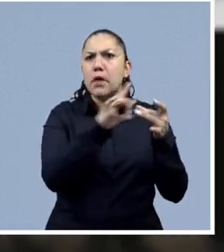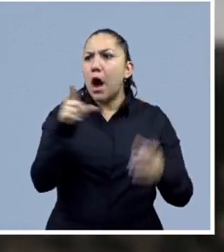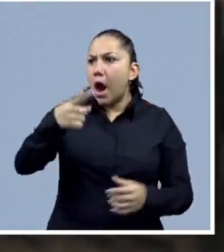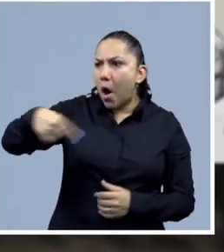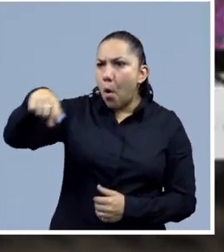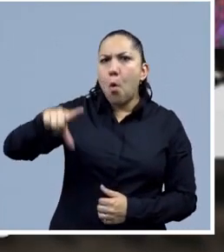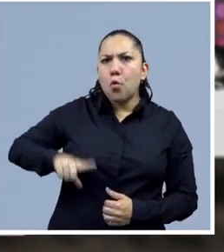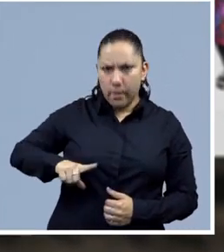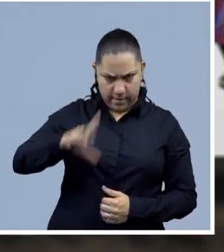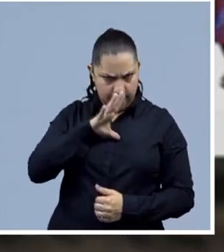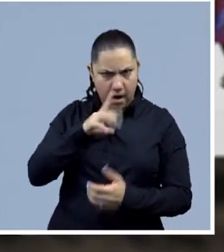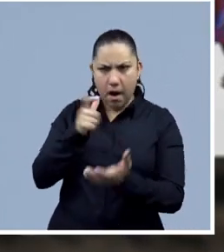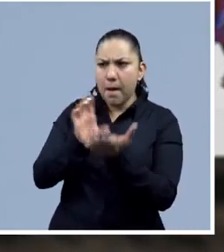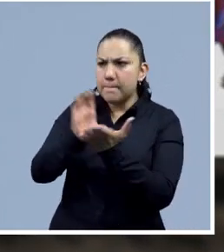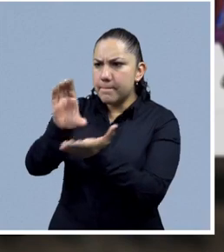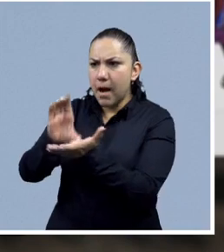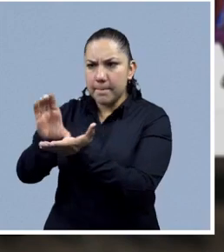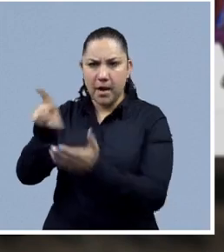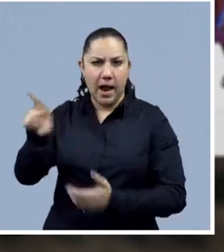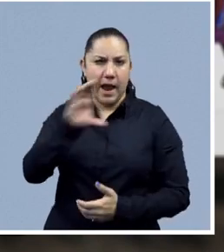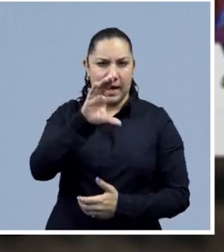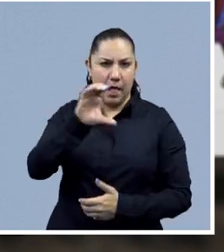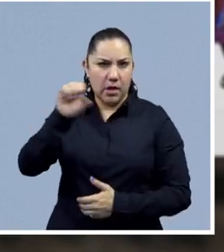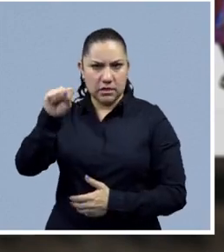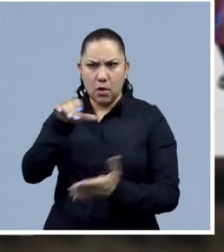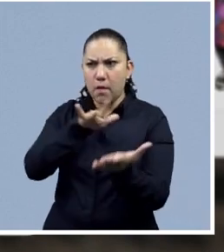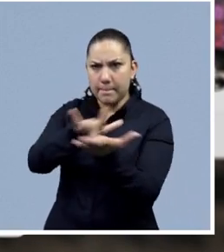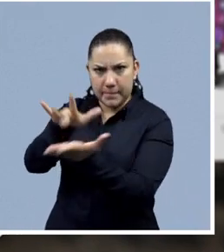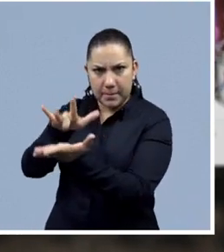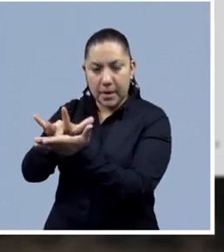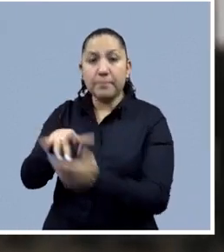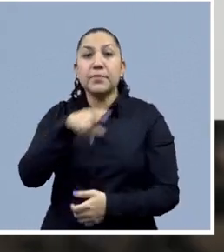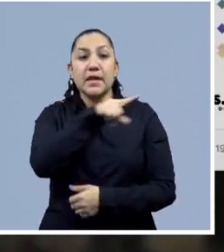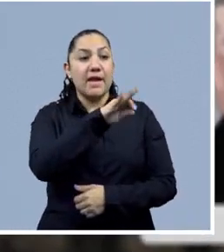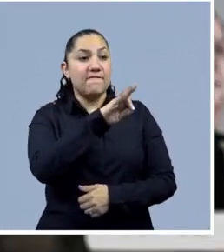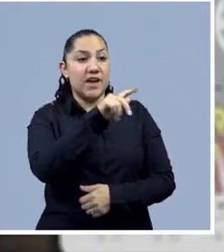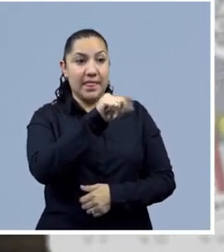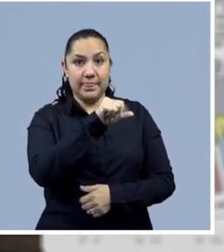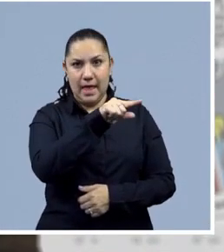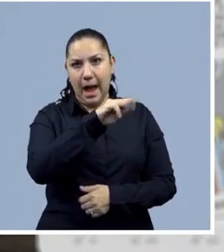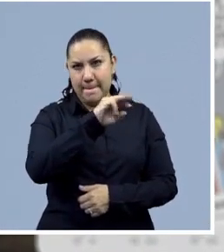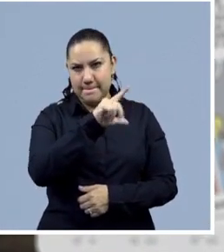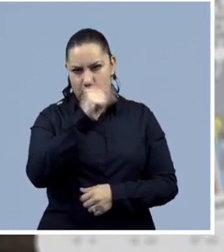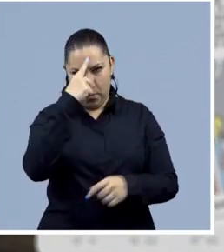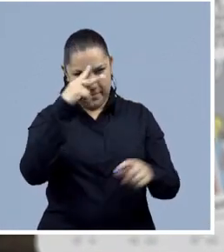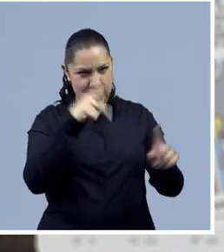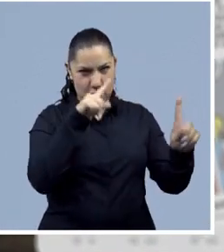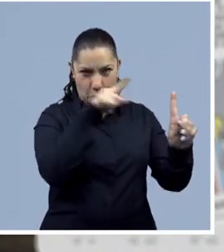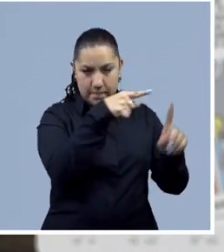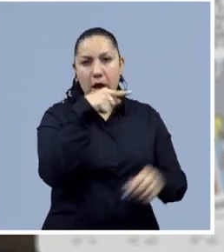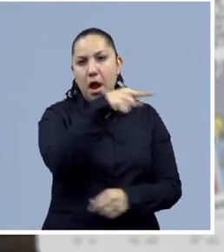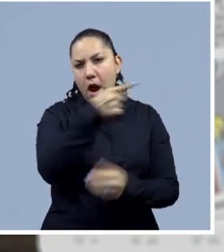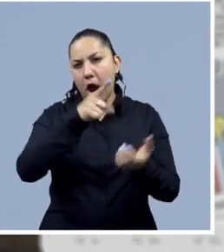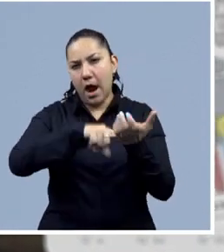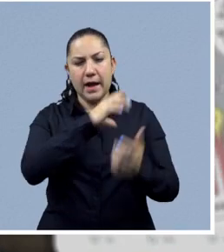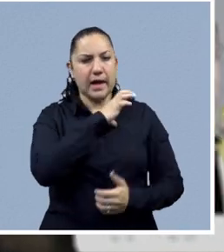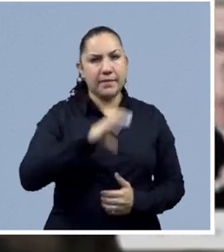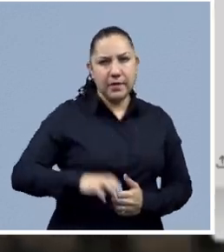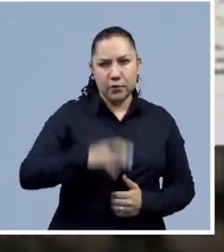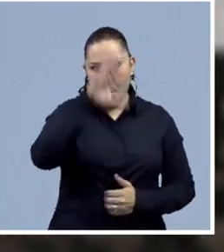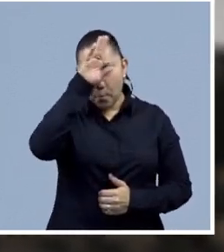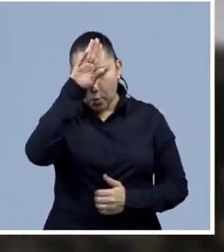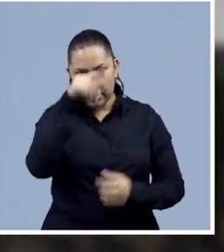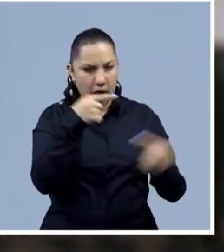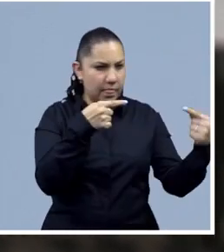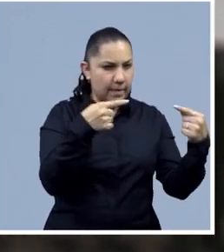para apoyar a Claudia Sheinbaum. Mientras tanto, el Frente Amplio por México celebró su tercer debate entre precandidatos en Monterrey.